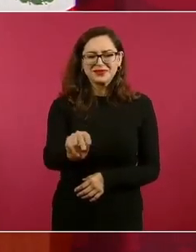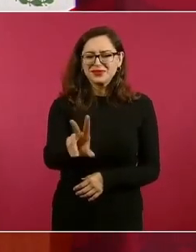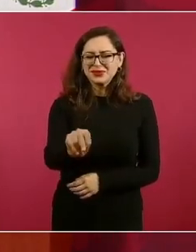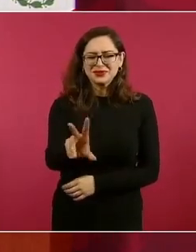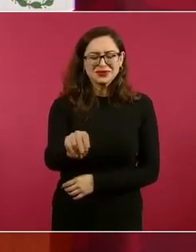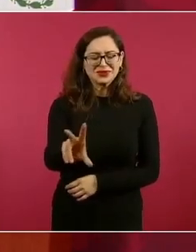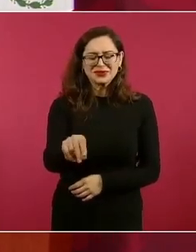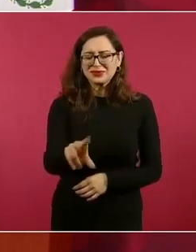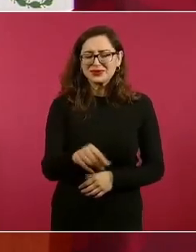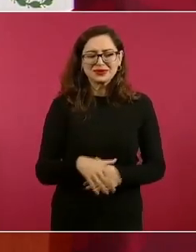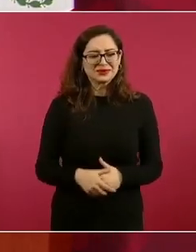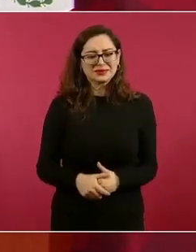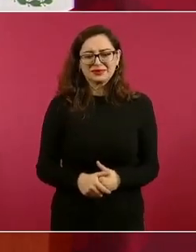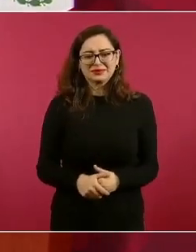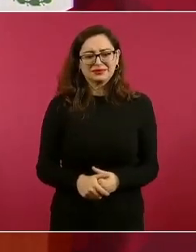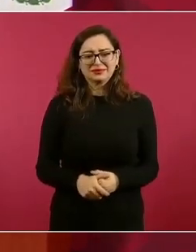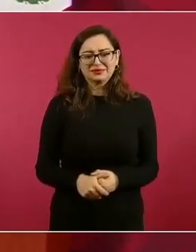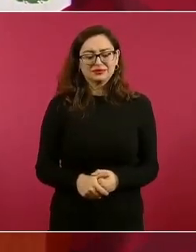¿por qué?